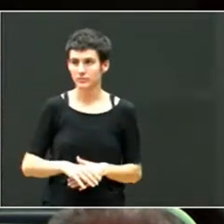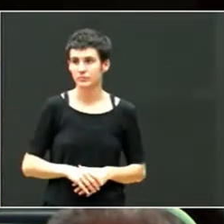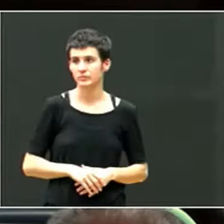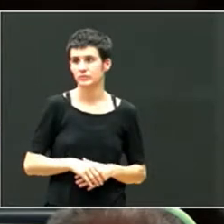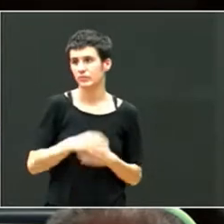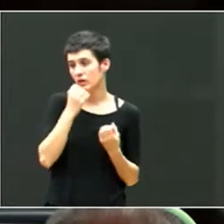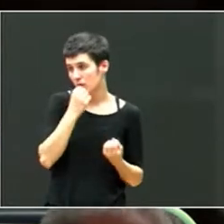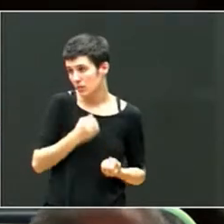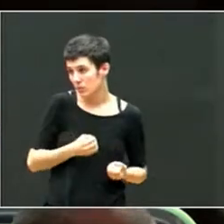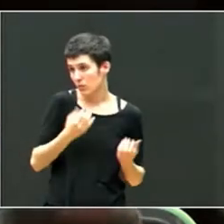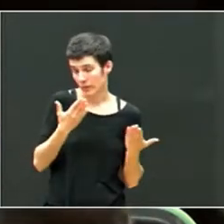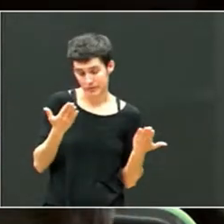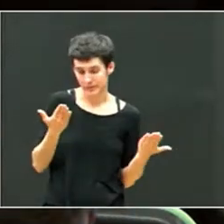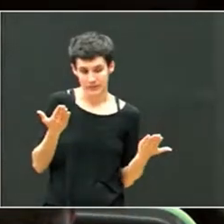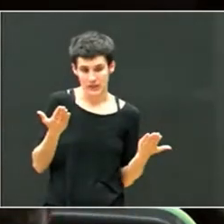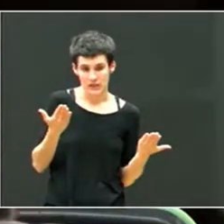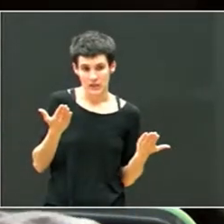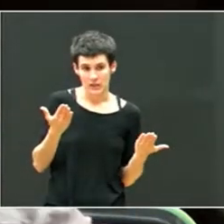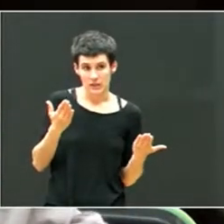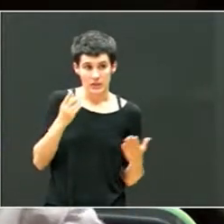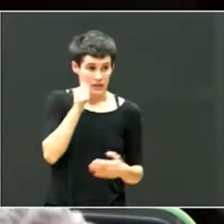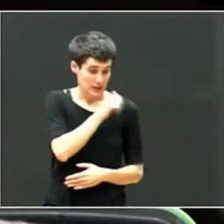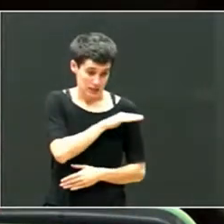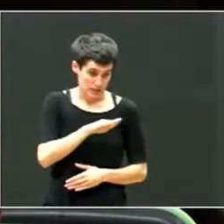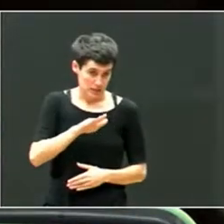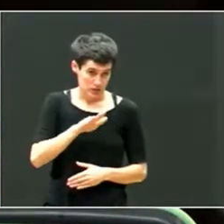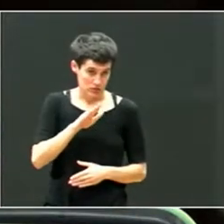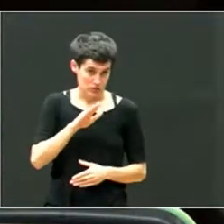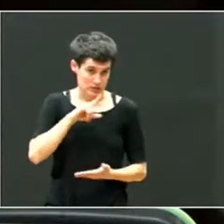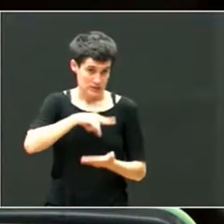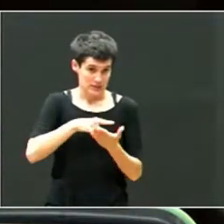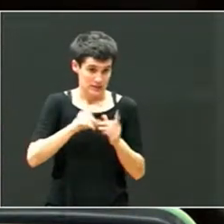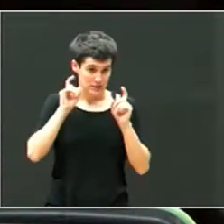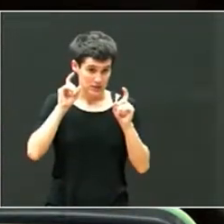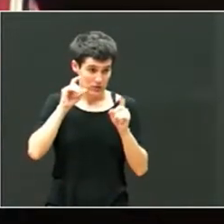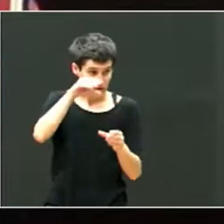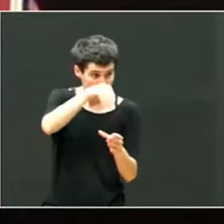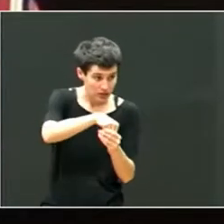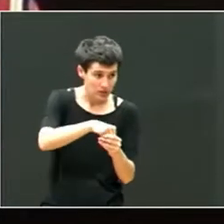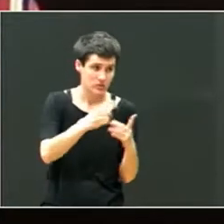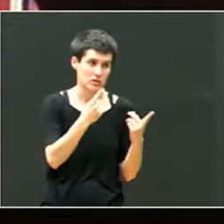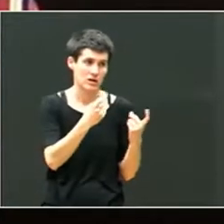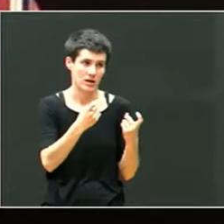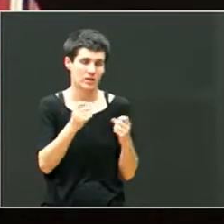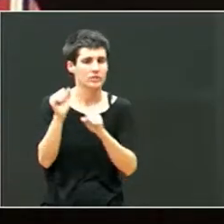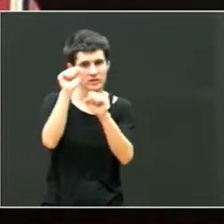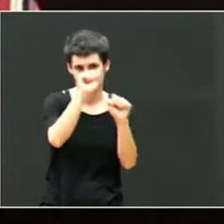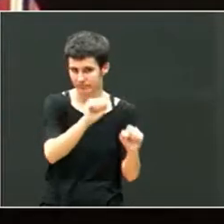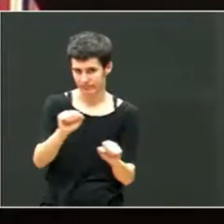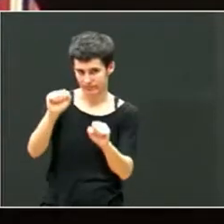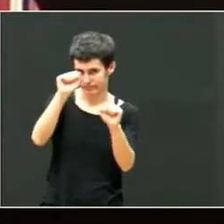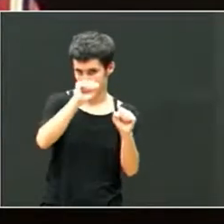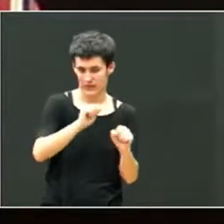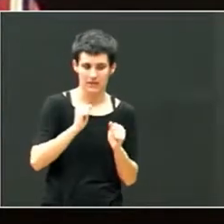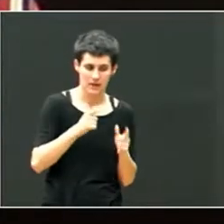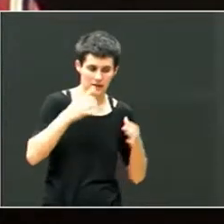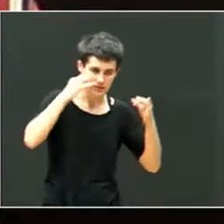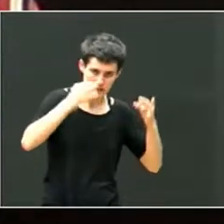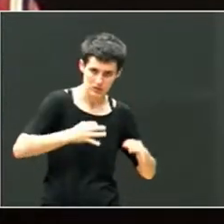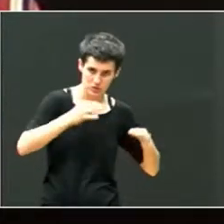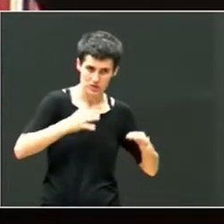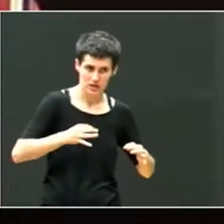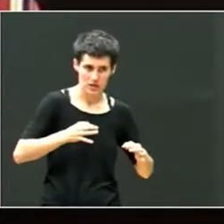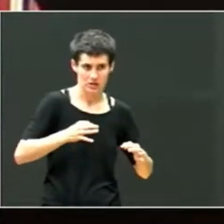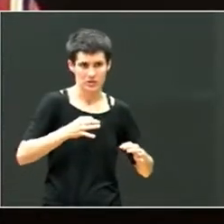decimos que estos niños en el sistema educativo necesitan protección. Para que haya seguridad tienen que estar bien protegidos, y son niños muy vulnerables,